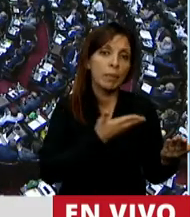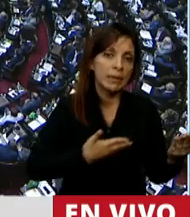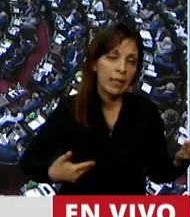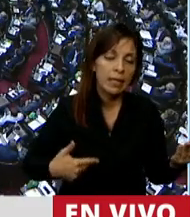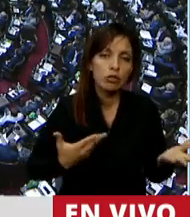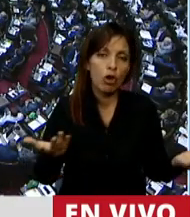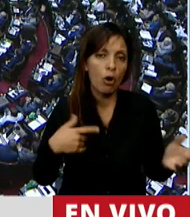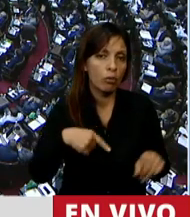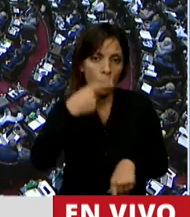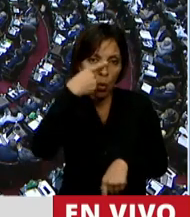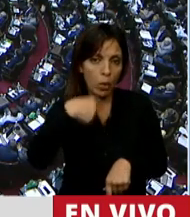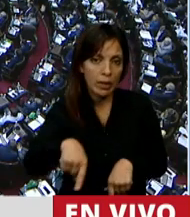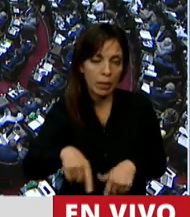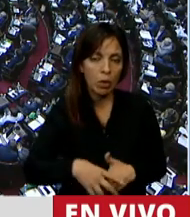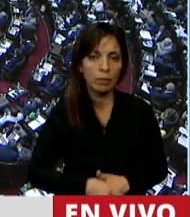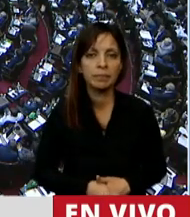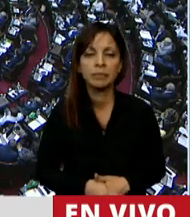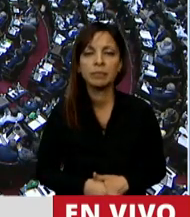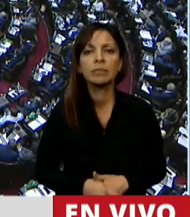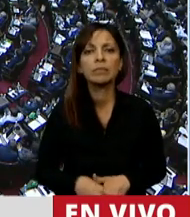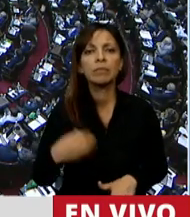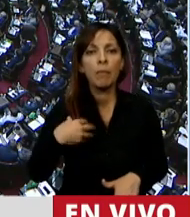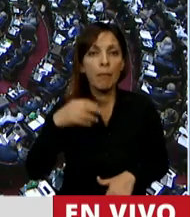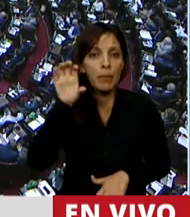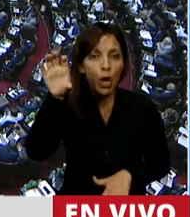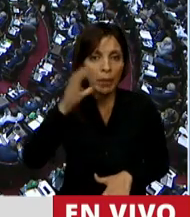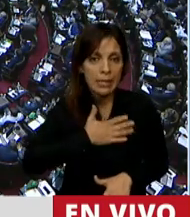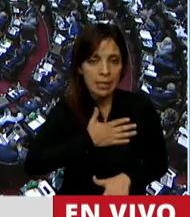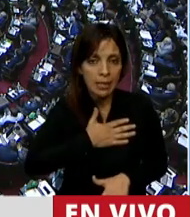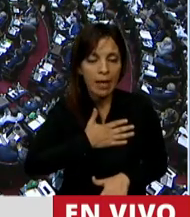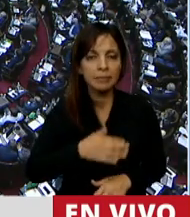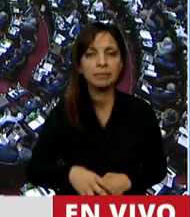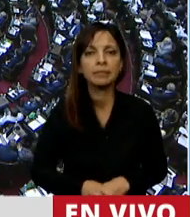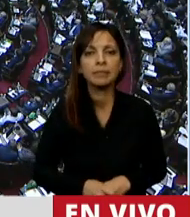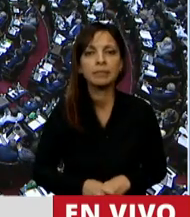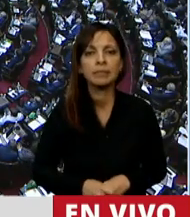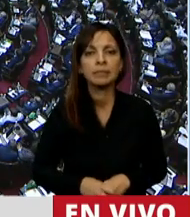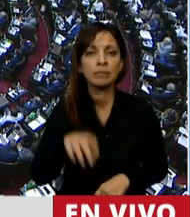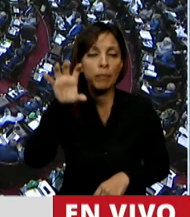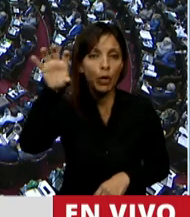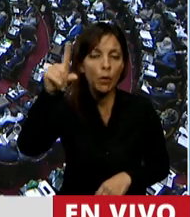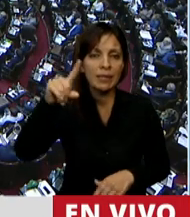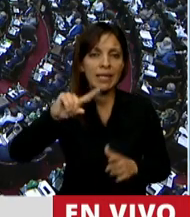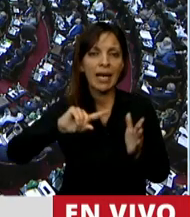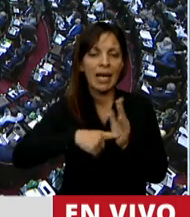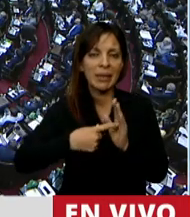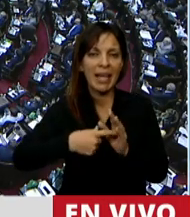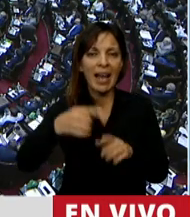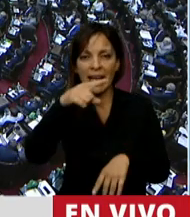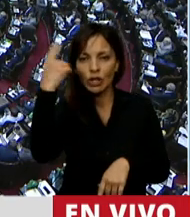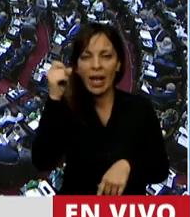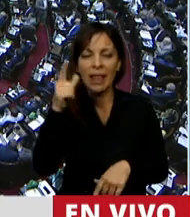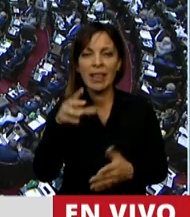esto voy a terminar. Vengo de una provincia que es capital nacional de la Pachamama, y la